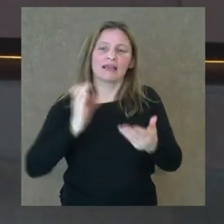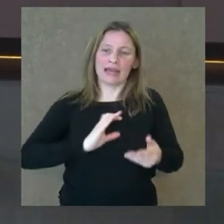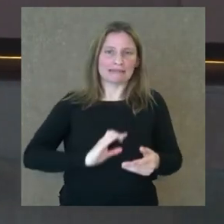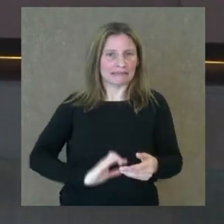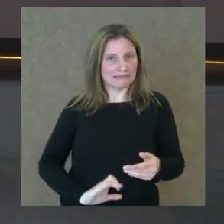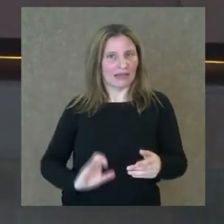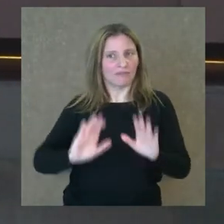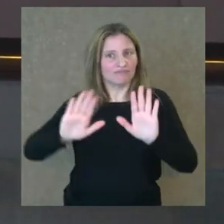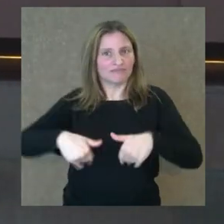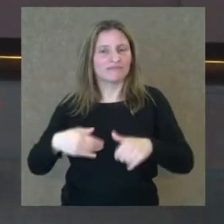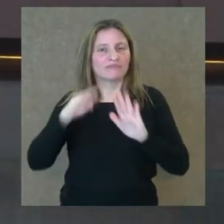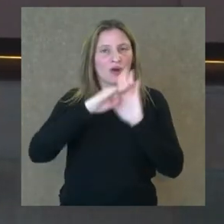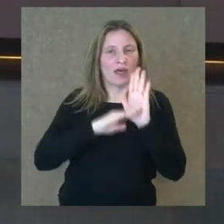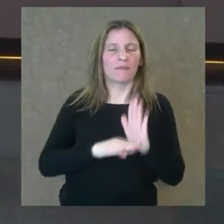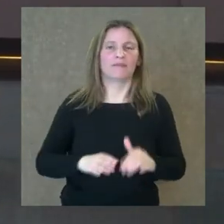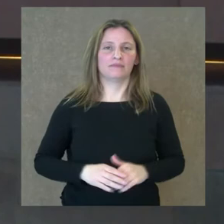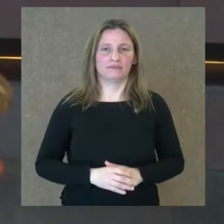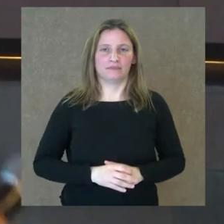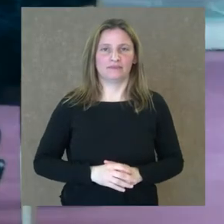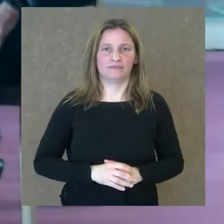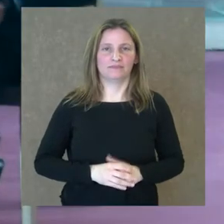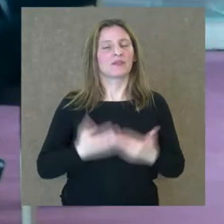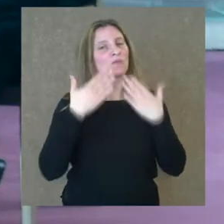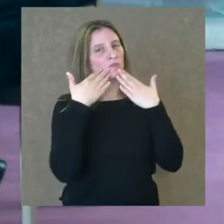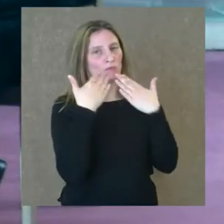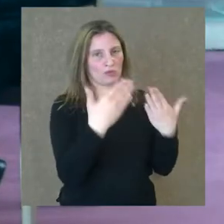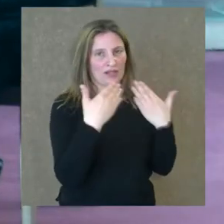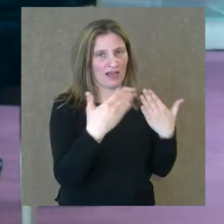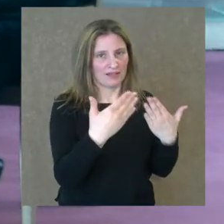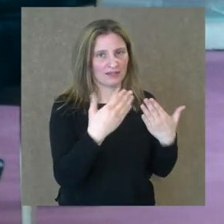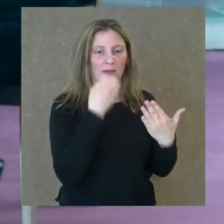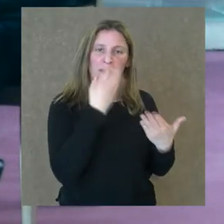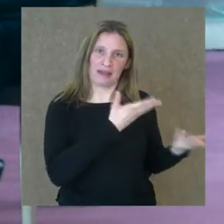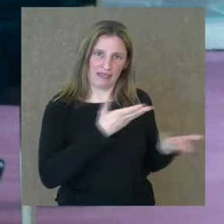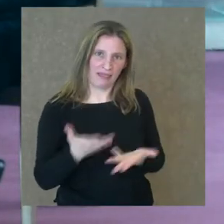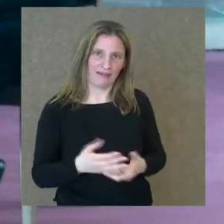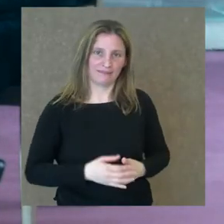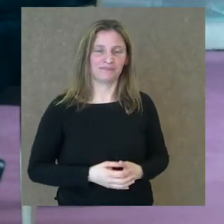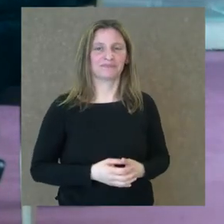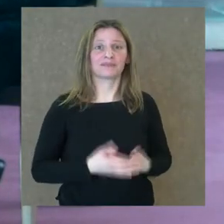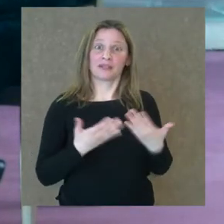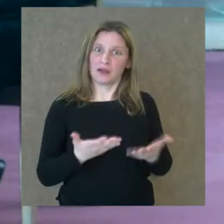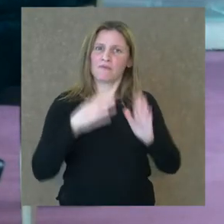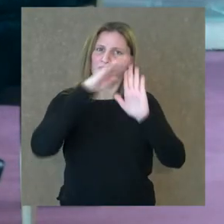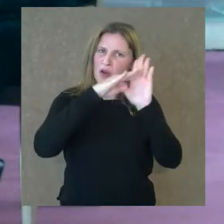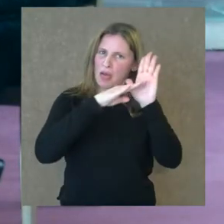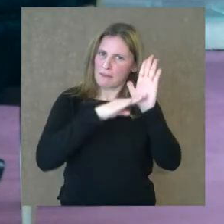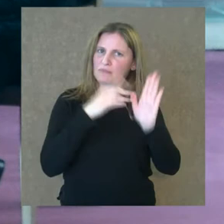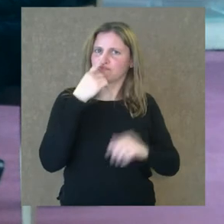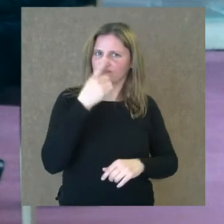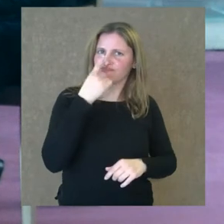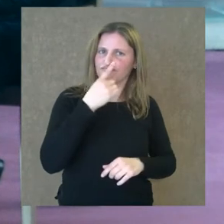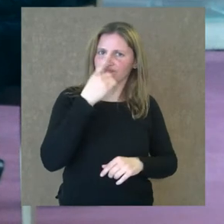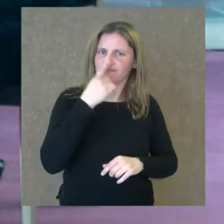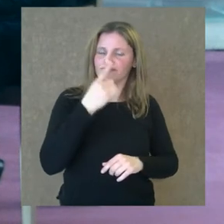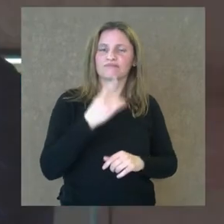que tiene propias de este repertorio. Muy bien, muchas gracias por tu bienvenida. Es un programa muy, muy interesante el